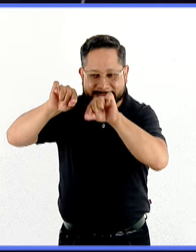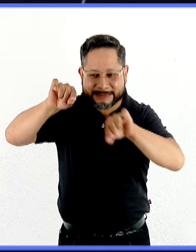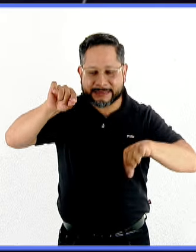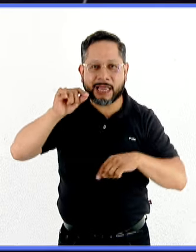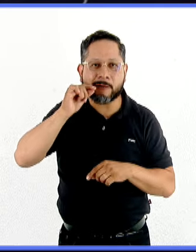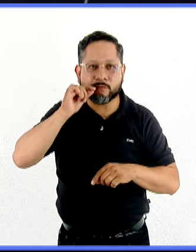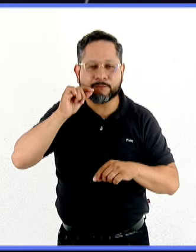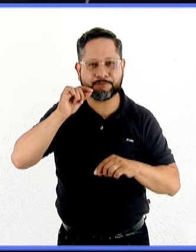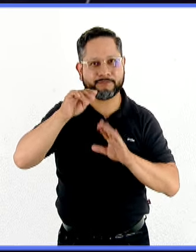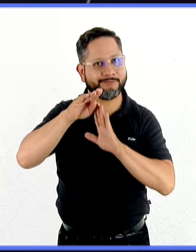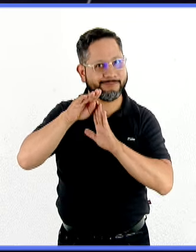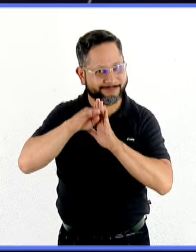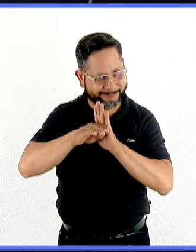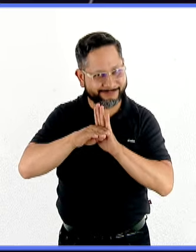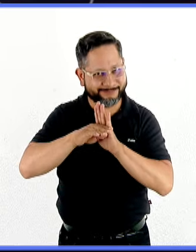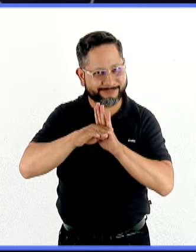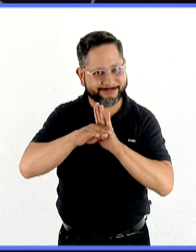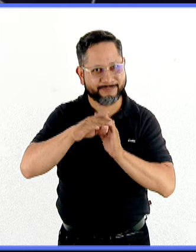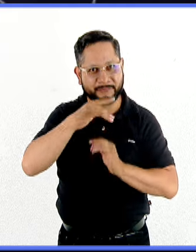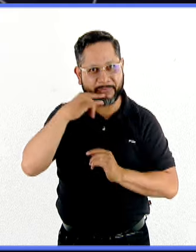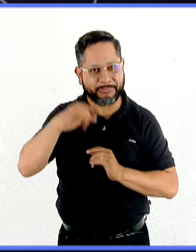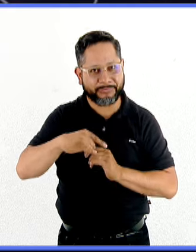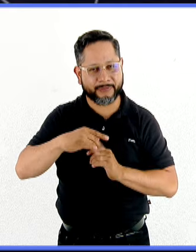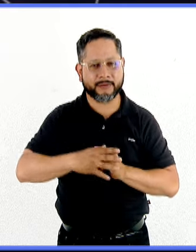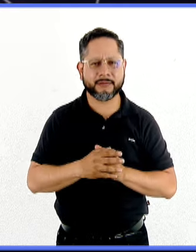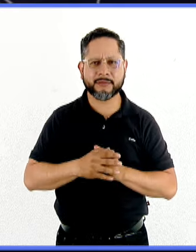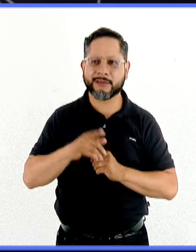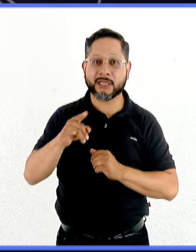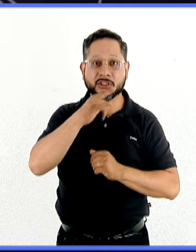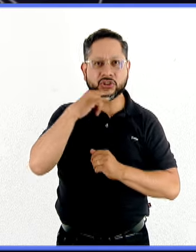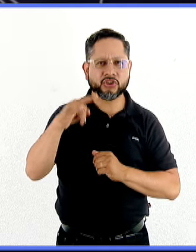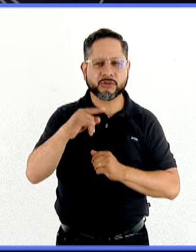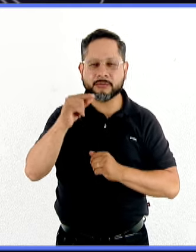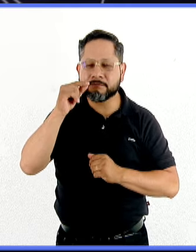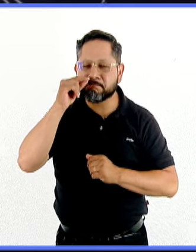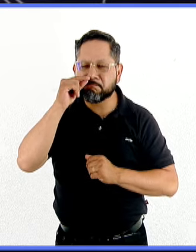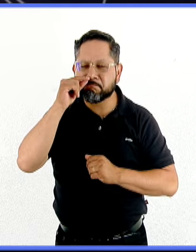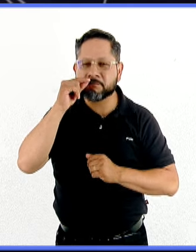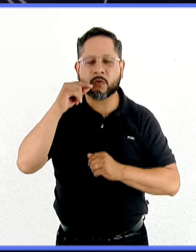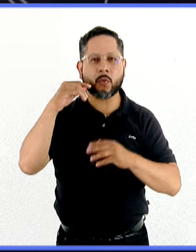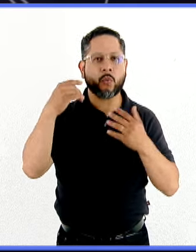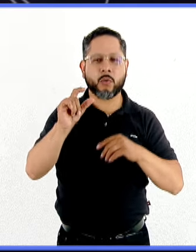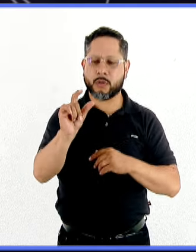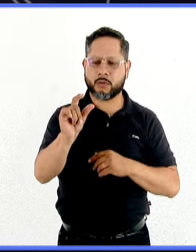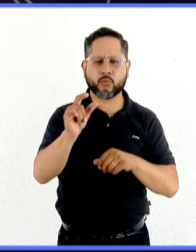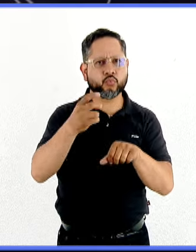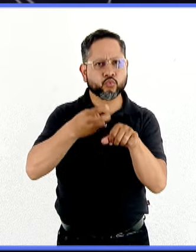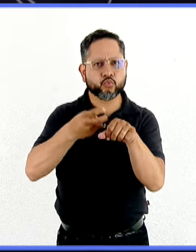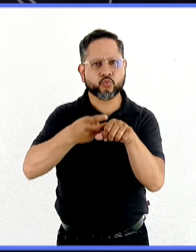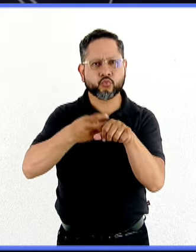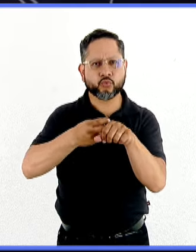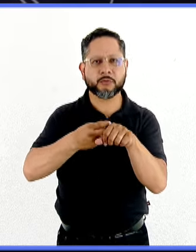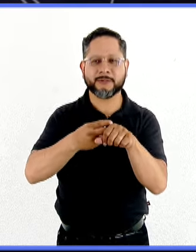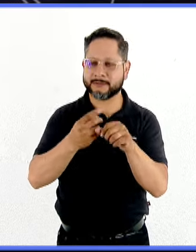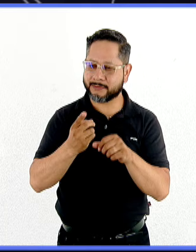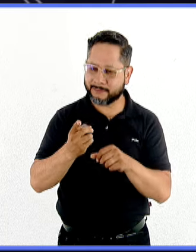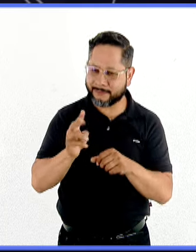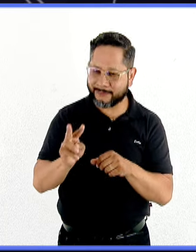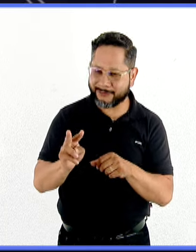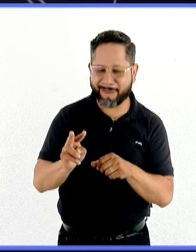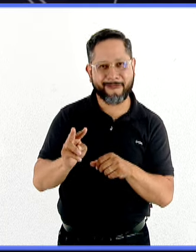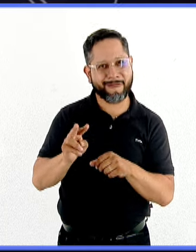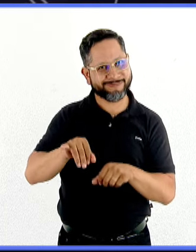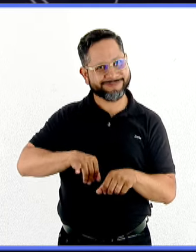disminuye un poco el picor. El chile jalapeño es firme, aromático, de buen sabor y de aspecto atractivo,